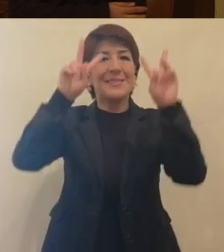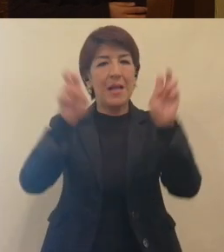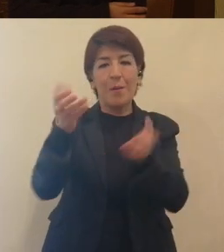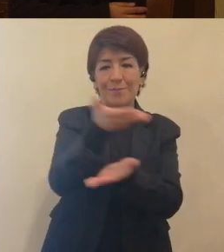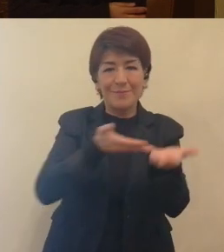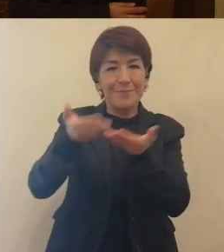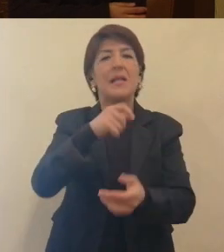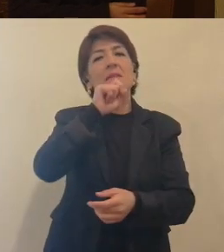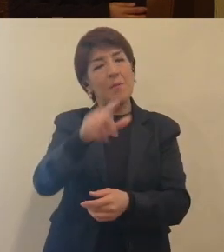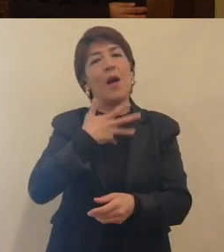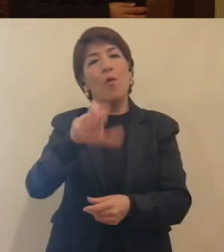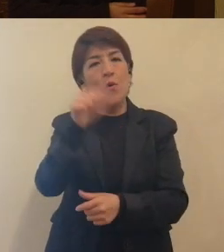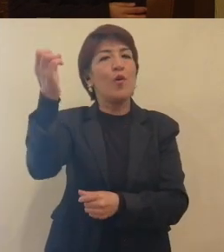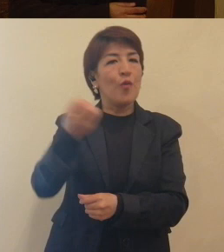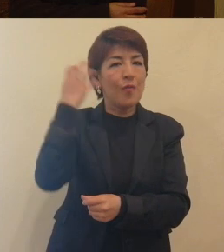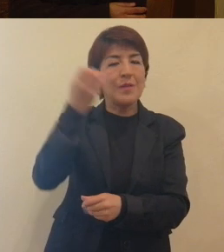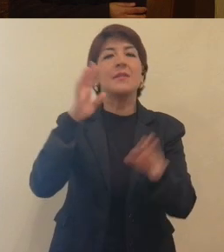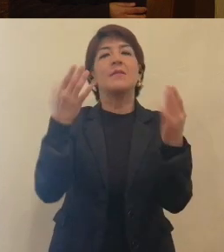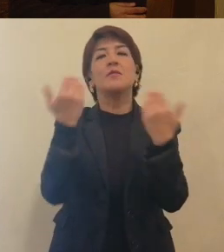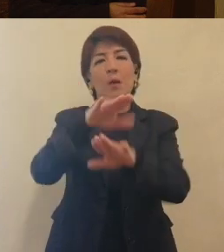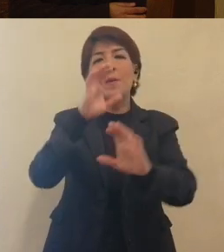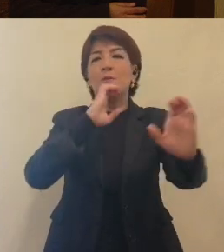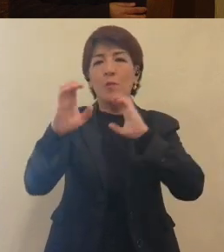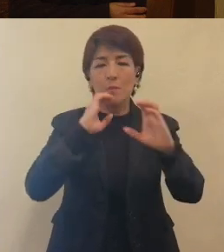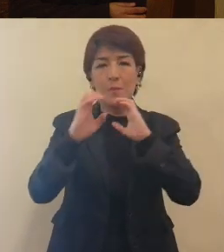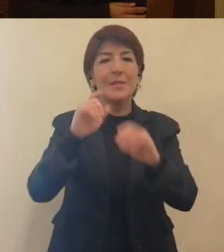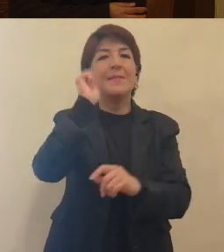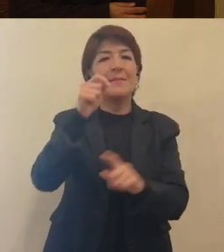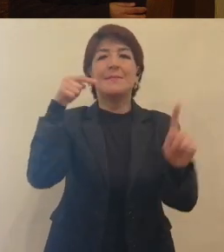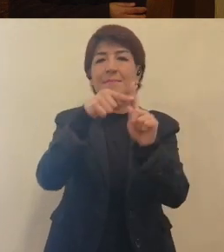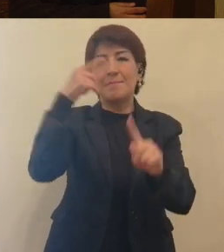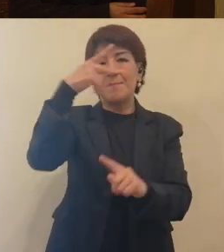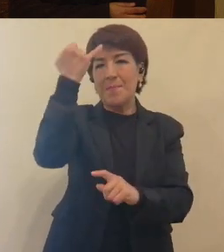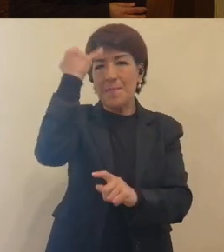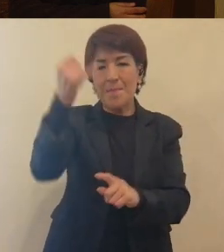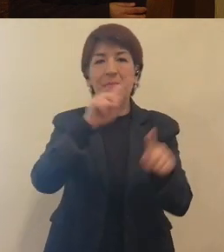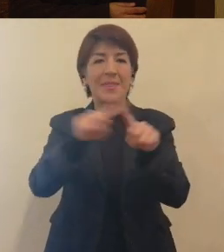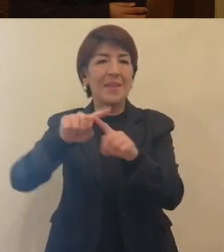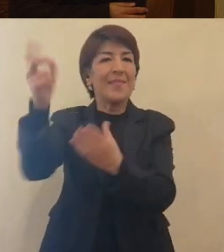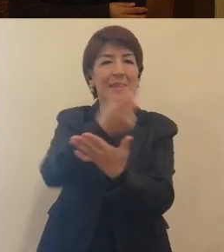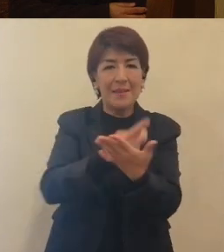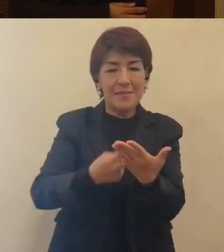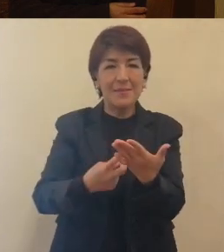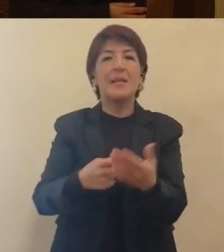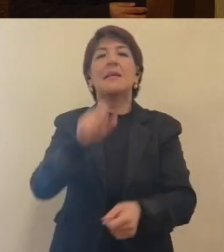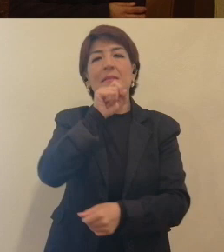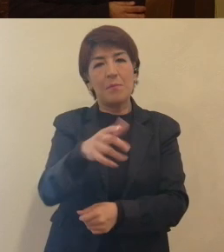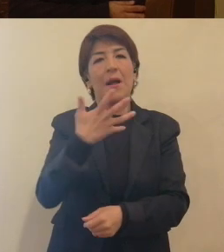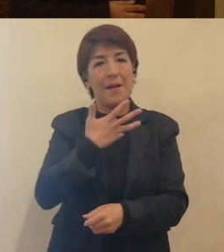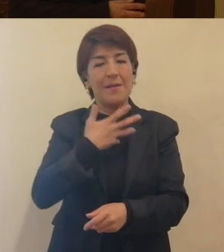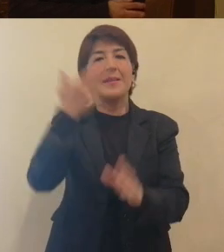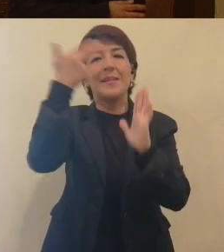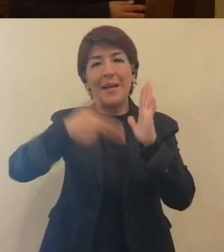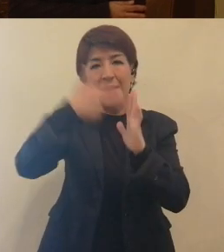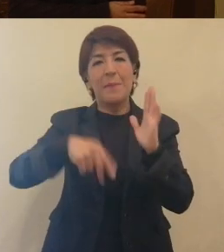Vamos a tener una conferencia sobre tableros de comunicación desde la perspectiva del diseñador. Vamos a tener